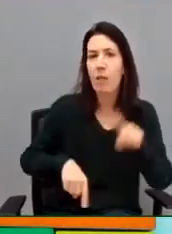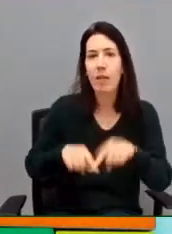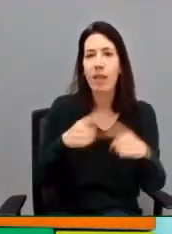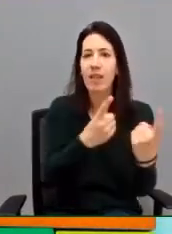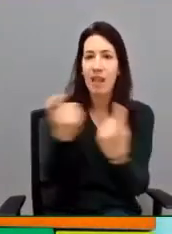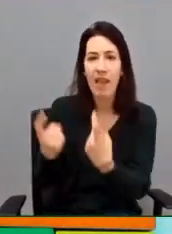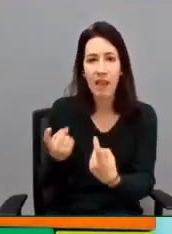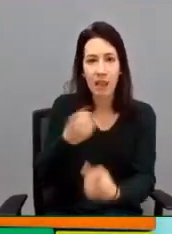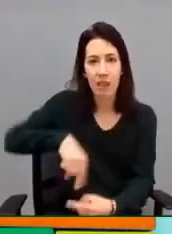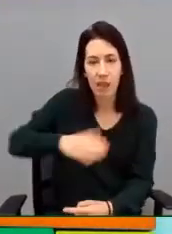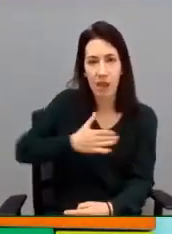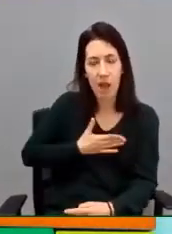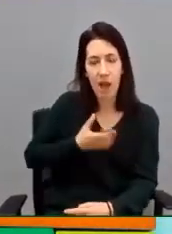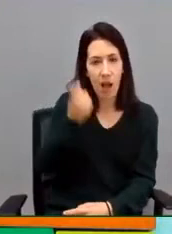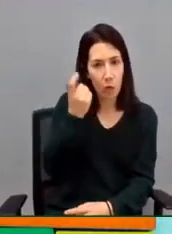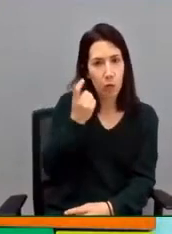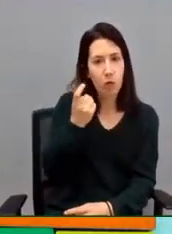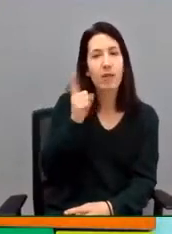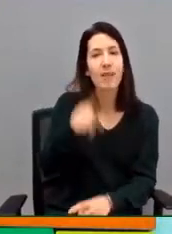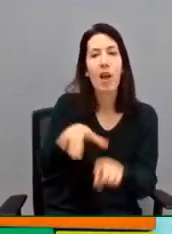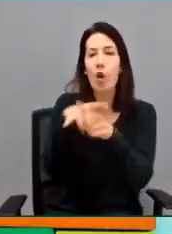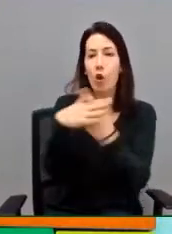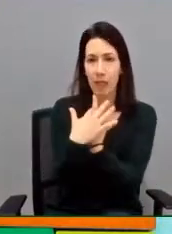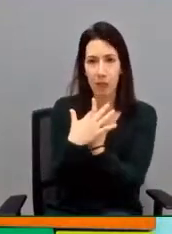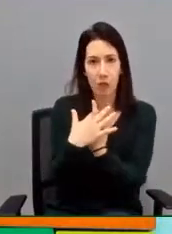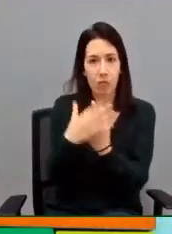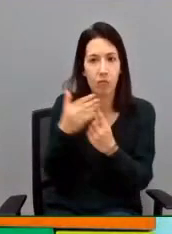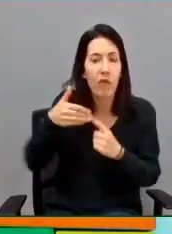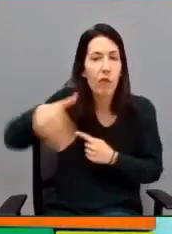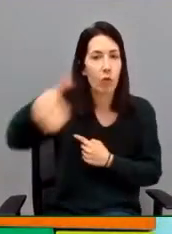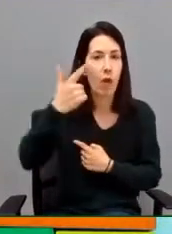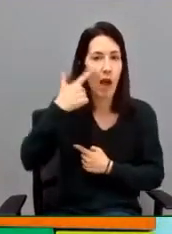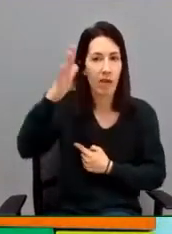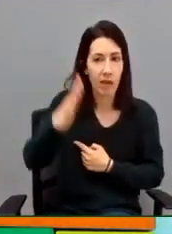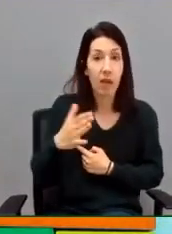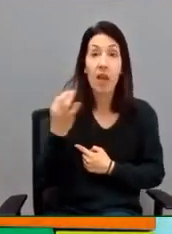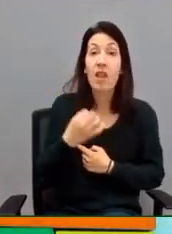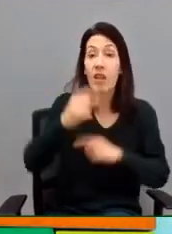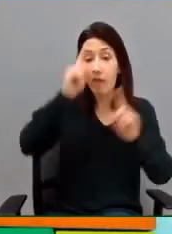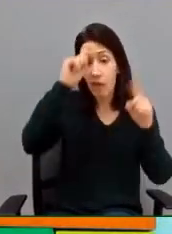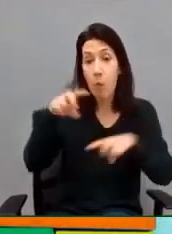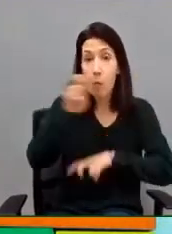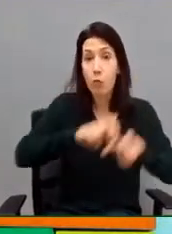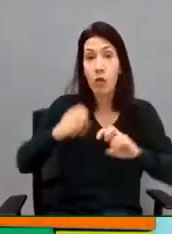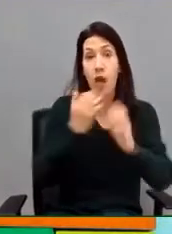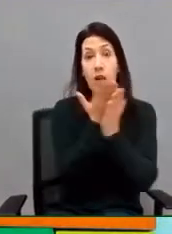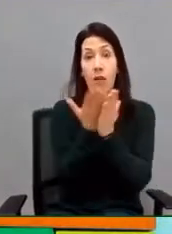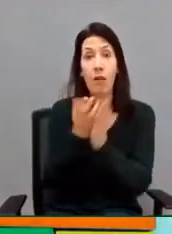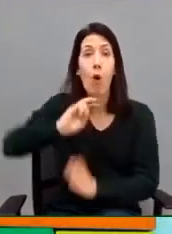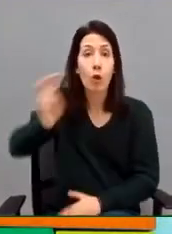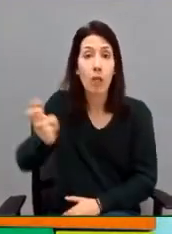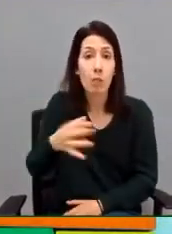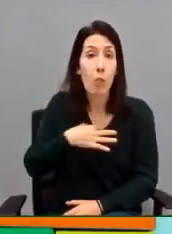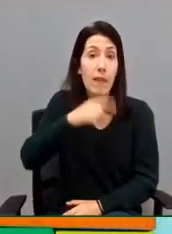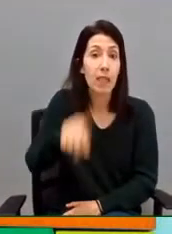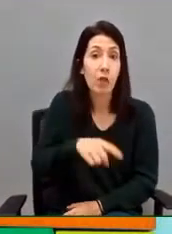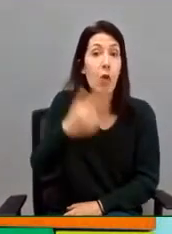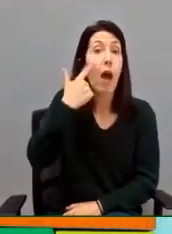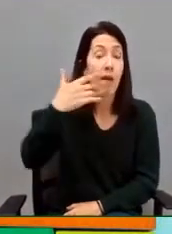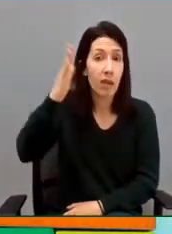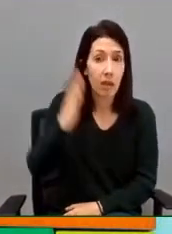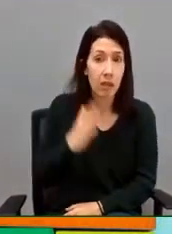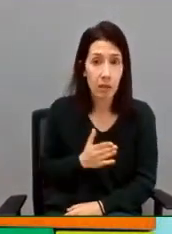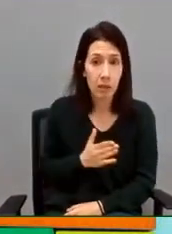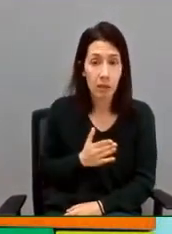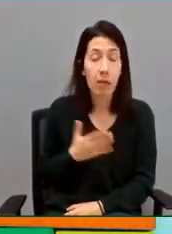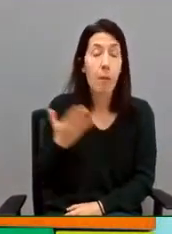nuestros alumnos con el contexto que tengamos. Vamos a tener que buscar otras fórmulas o no, lo iremos viendo, pero